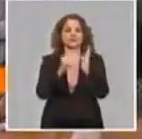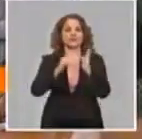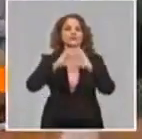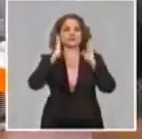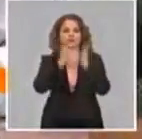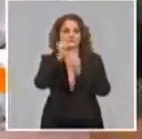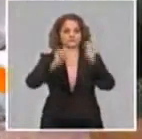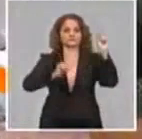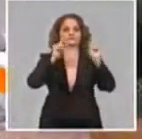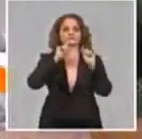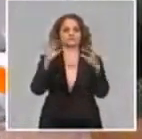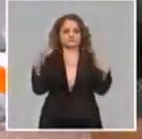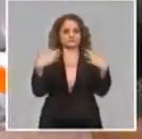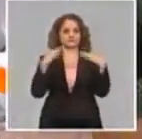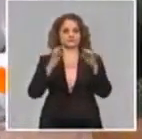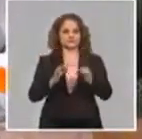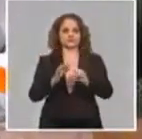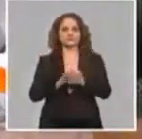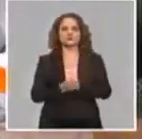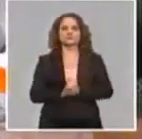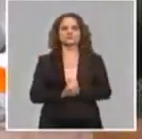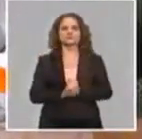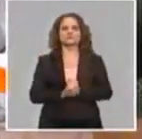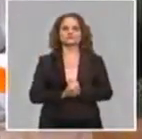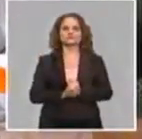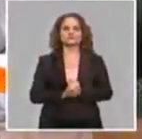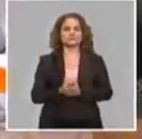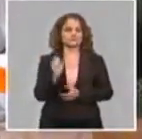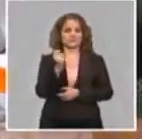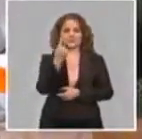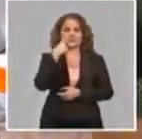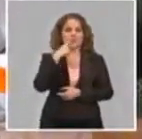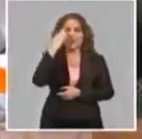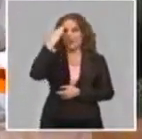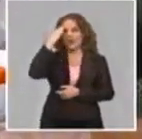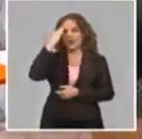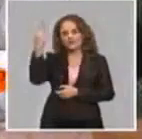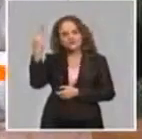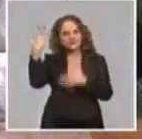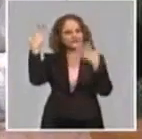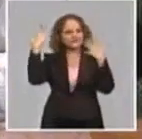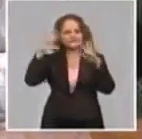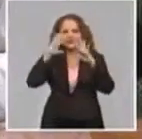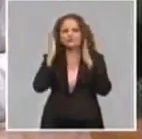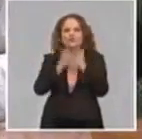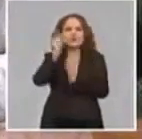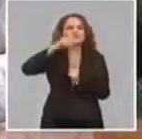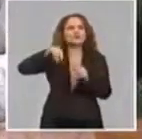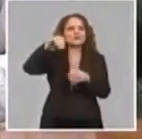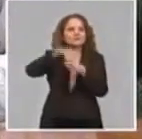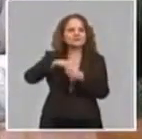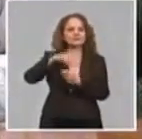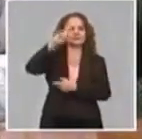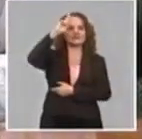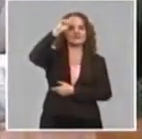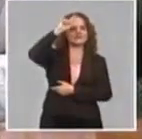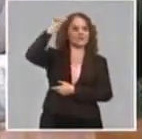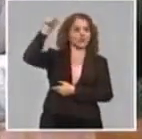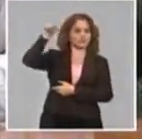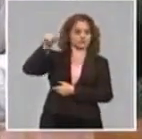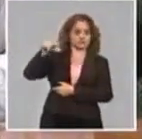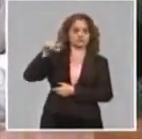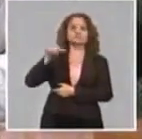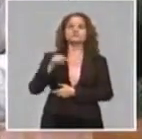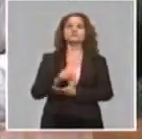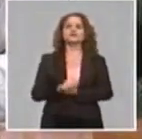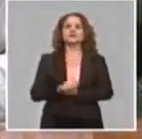Ante todo quiero felicitar y agradecer al personal de la salud, esos héroes de las Batas Blancas, que han logrado